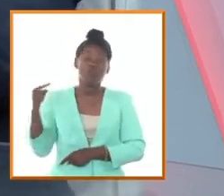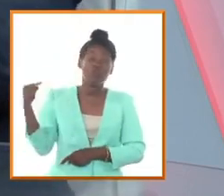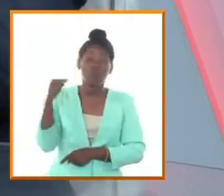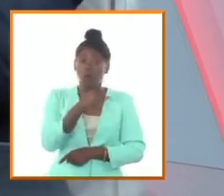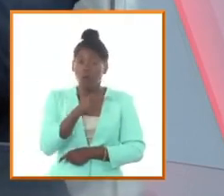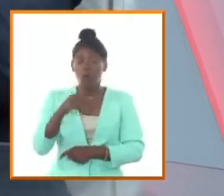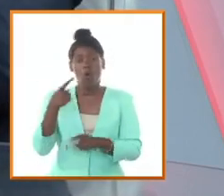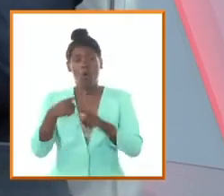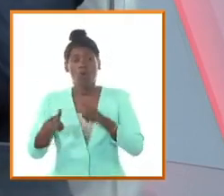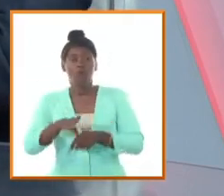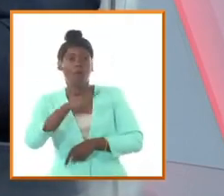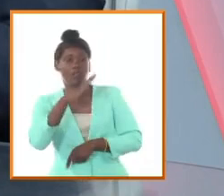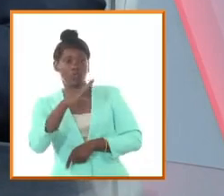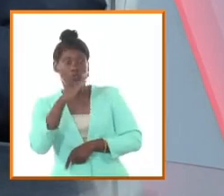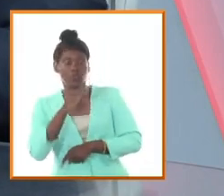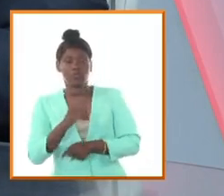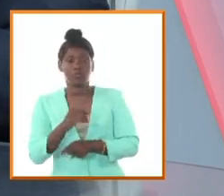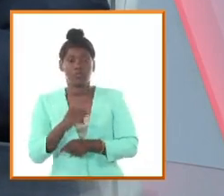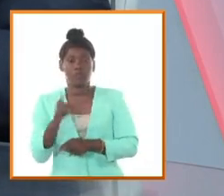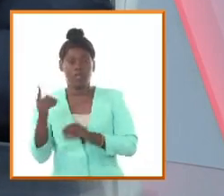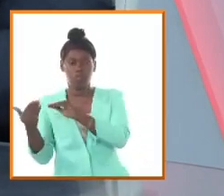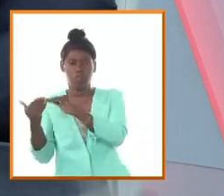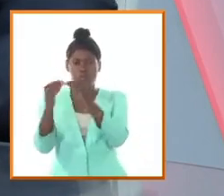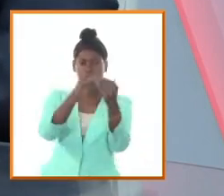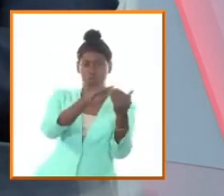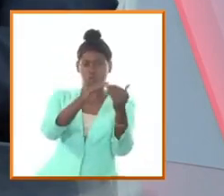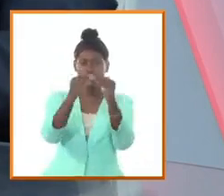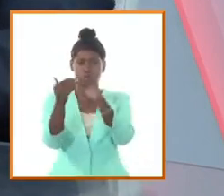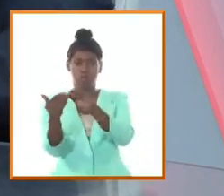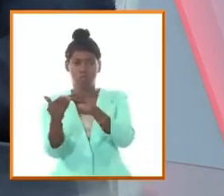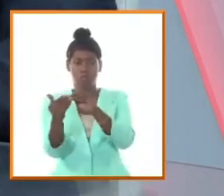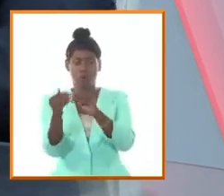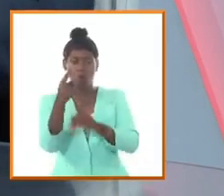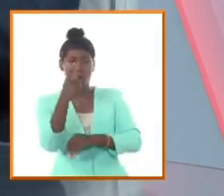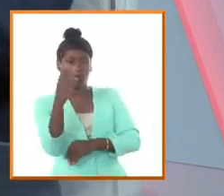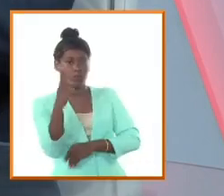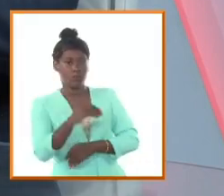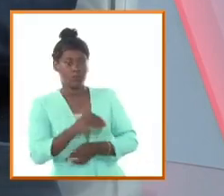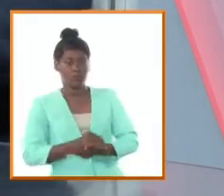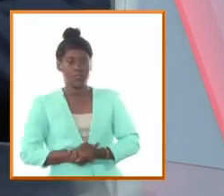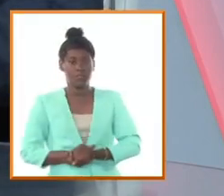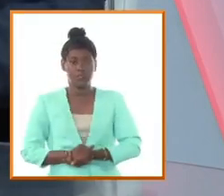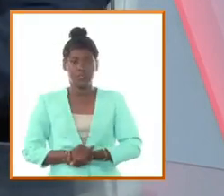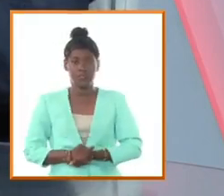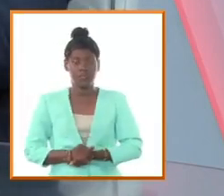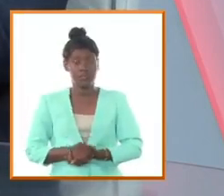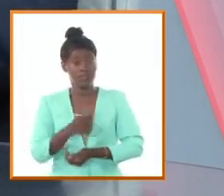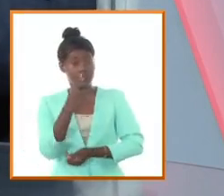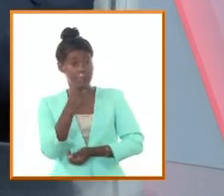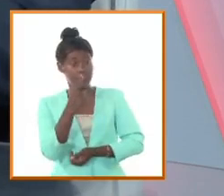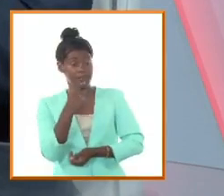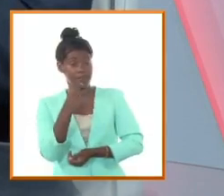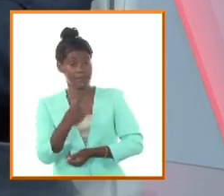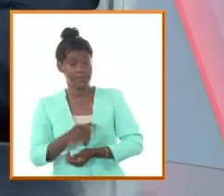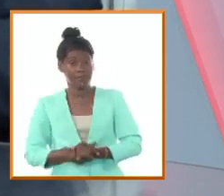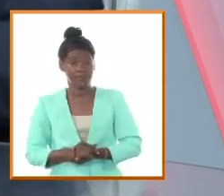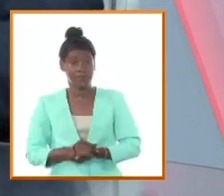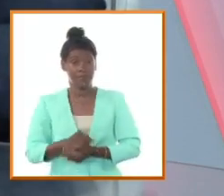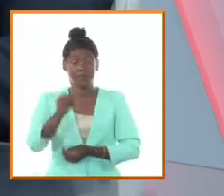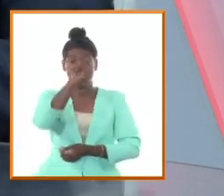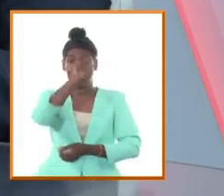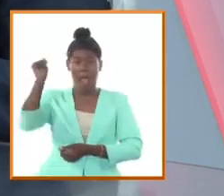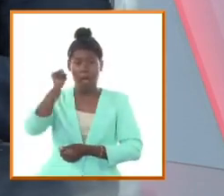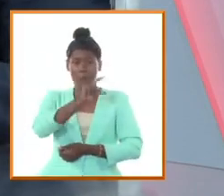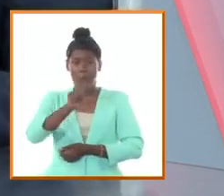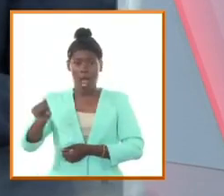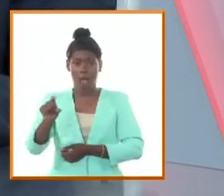y las franjas no son azules sino rojas y entonces Lorda dice pero espérate vamos a hacer entonces un triángulo azul y dos franjas una